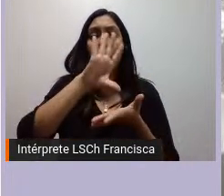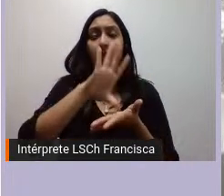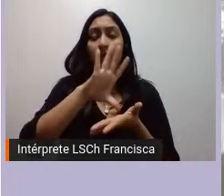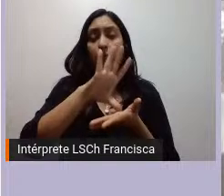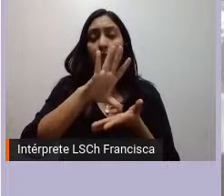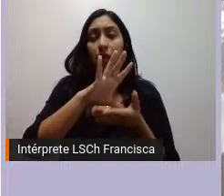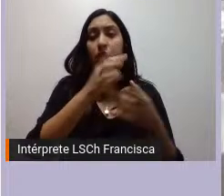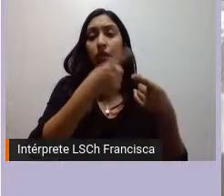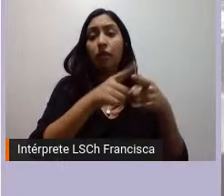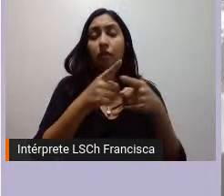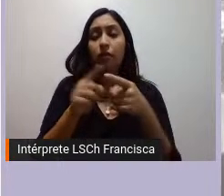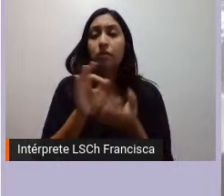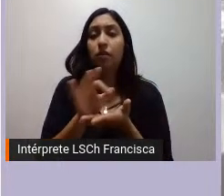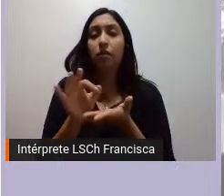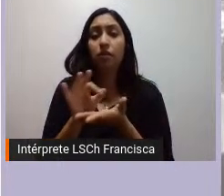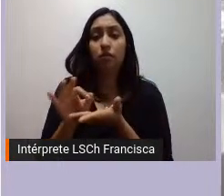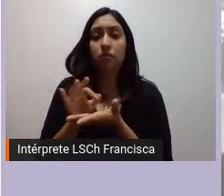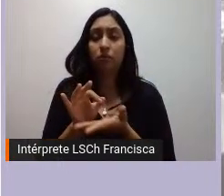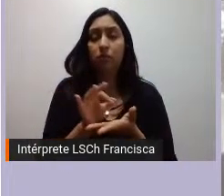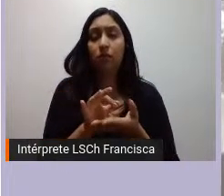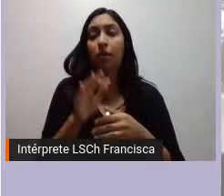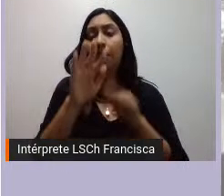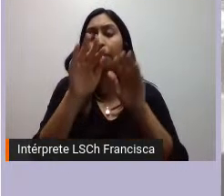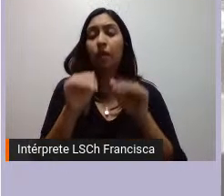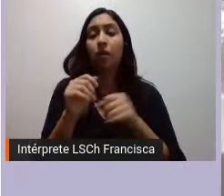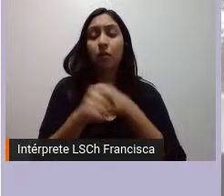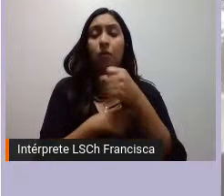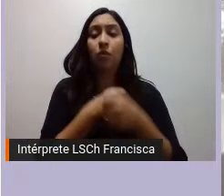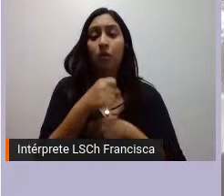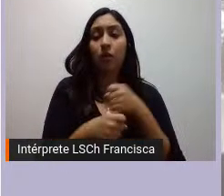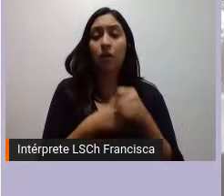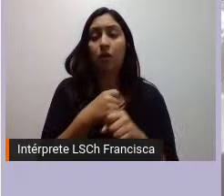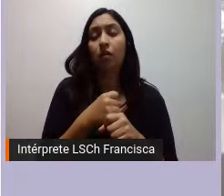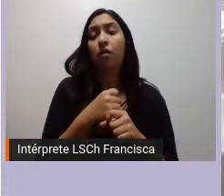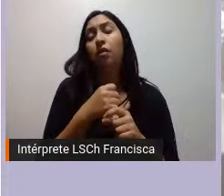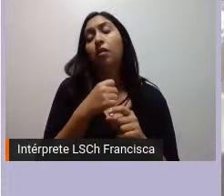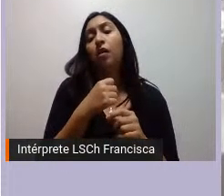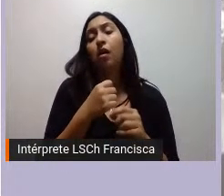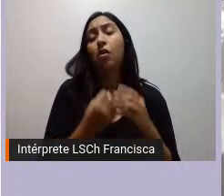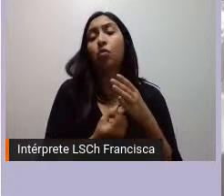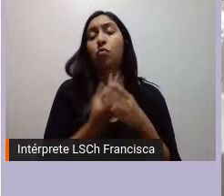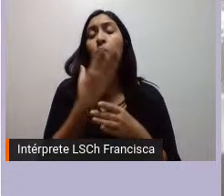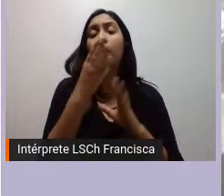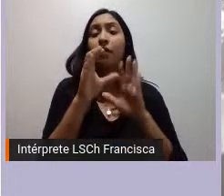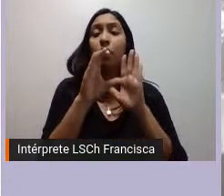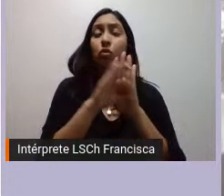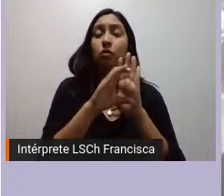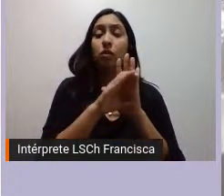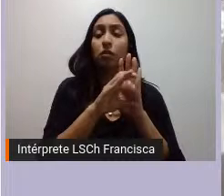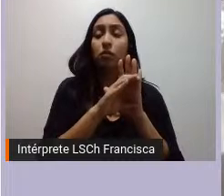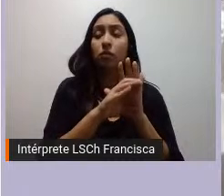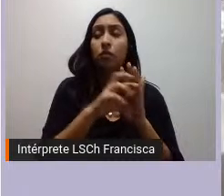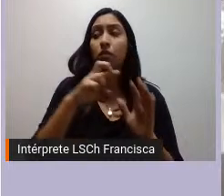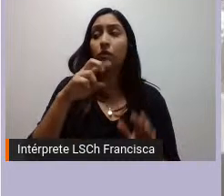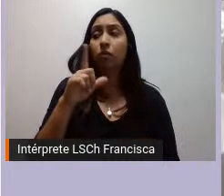moviliza en estos mismos años a favor de una nueva constitución plurinacional y consagrar los derechos de la naturaleza